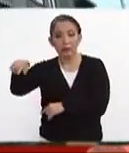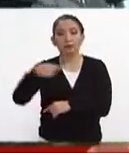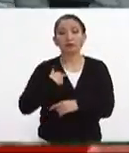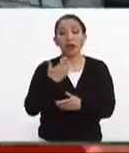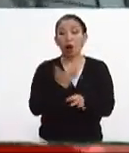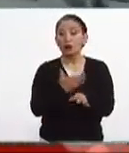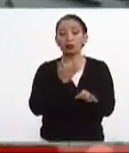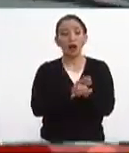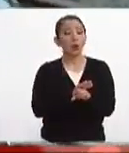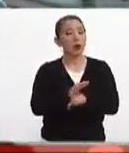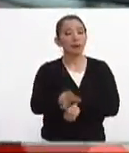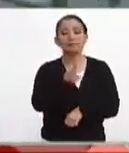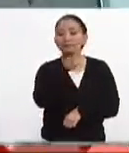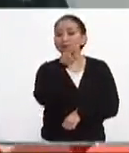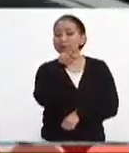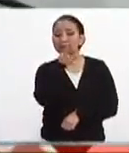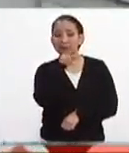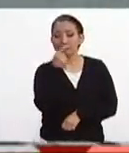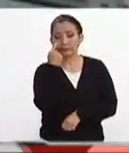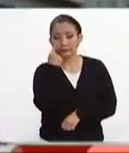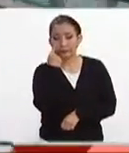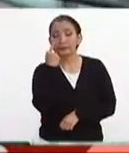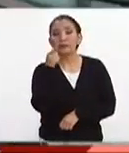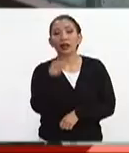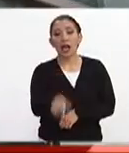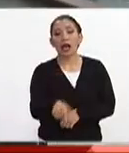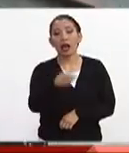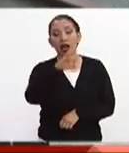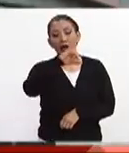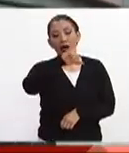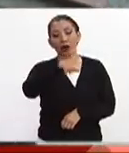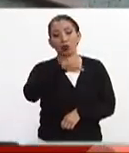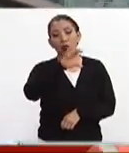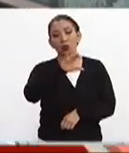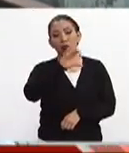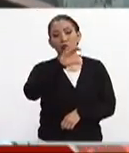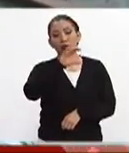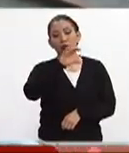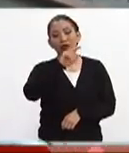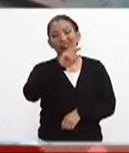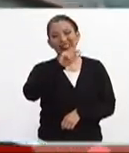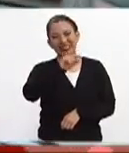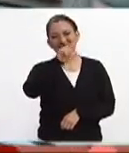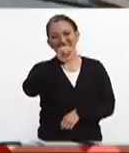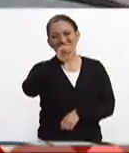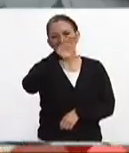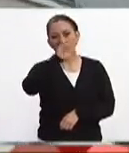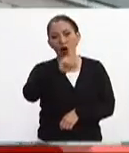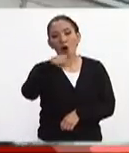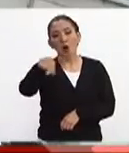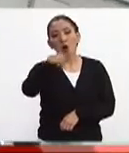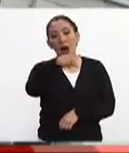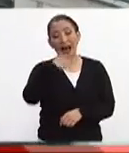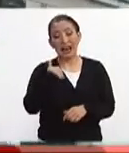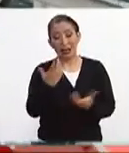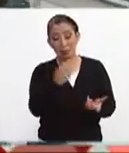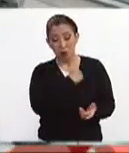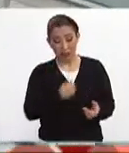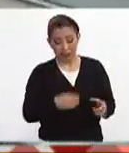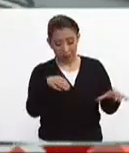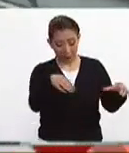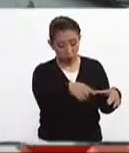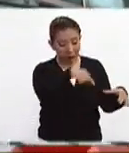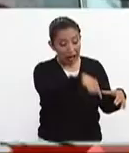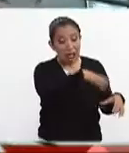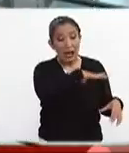preocupante está en el municipio de Ocuituco, en virtud de que hay un gran riesgo